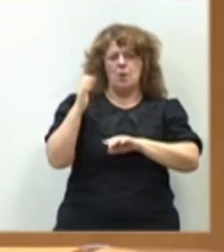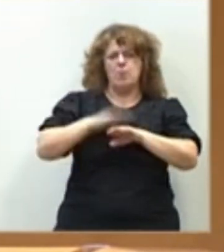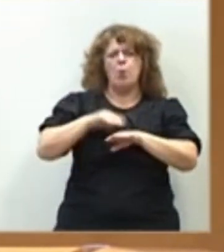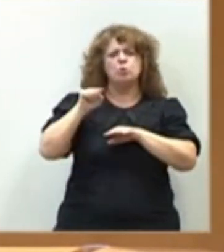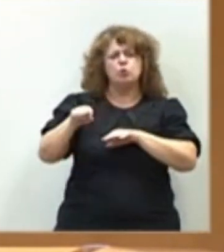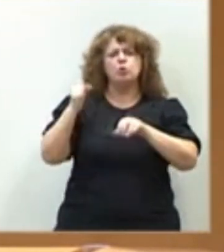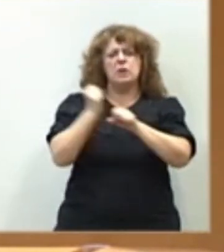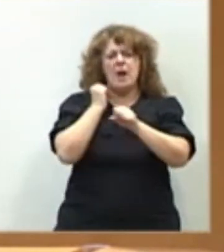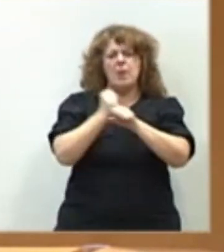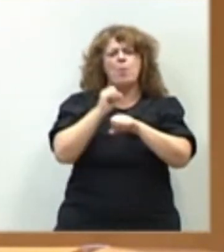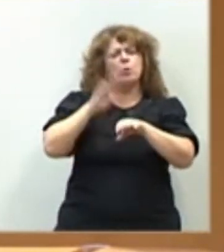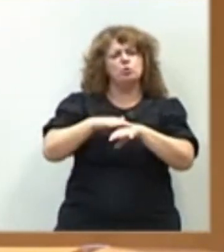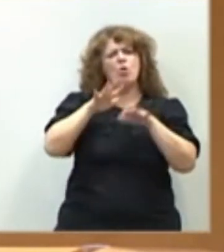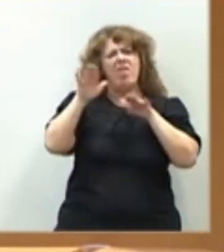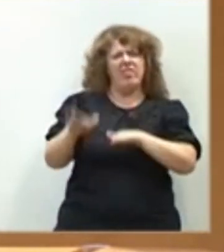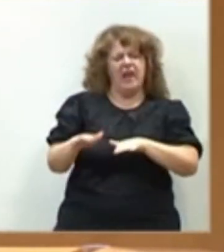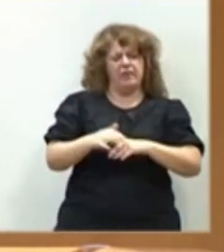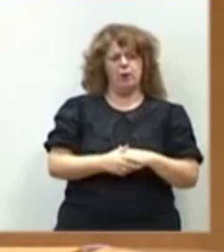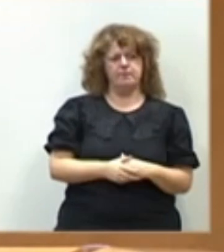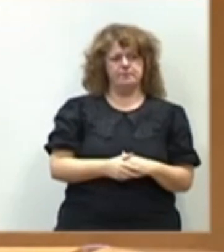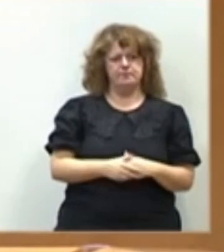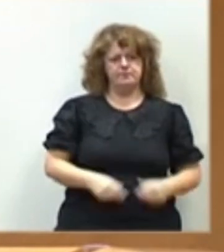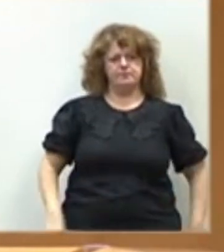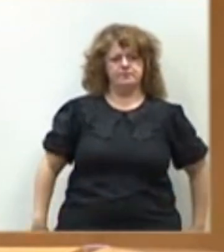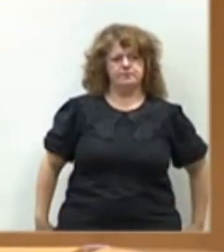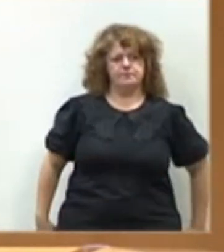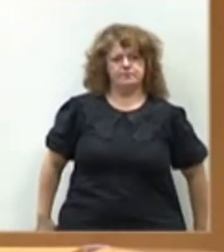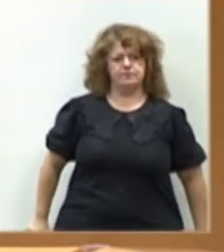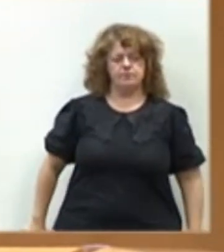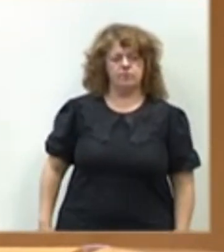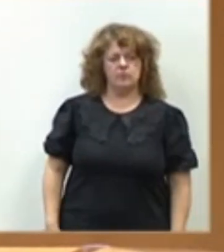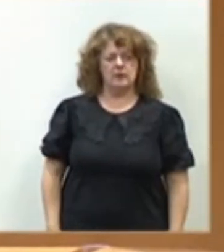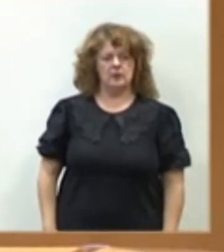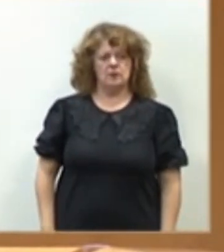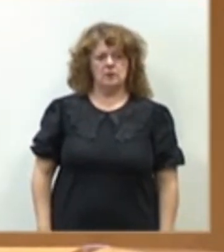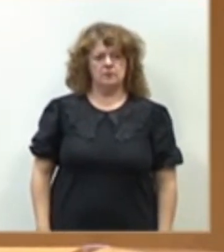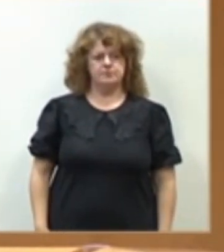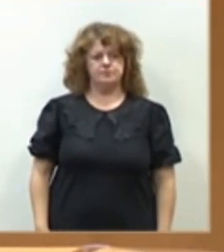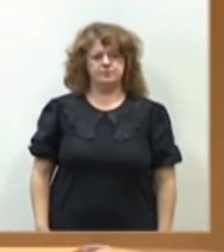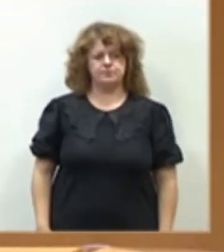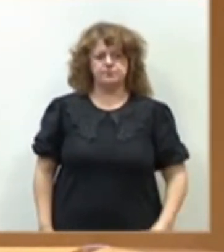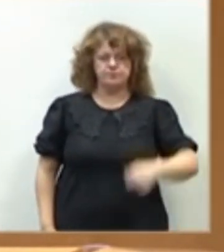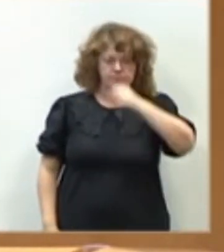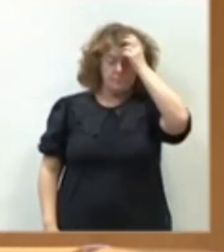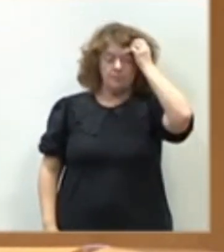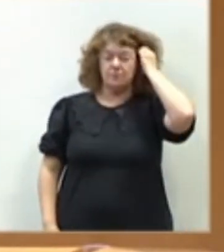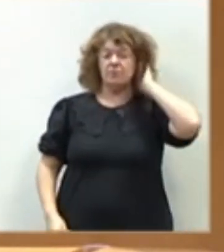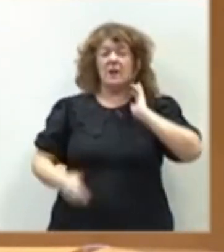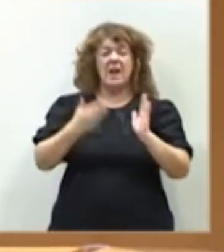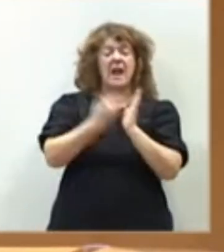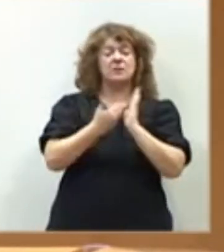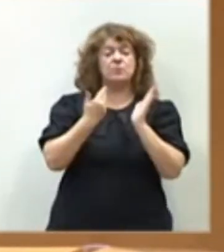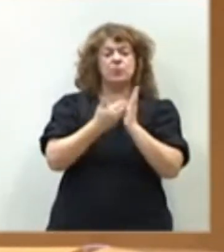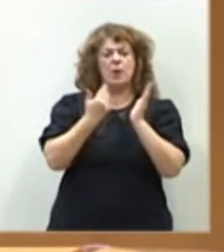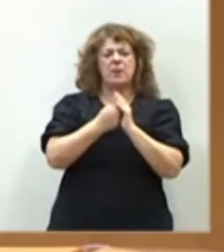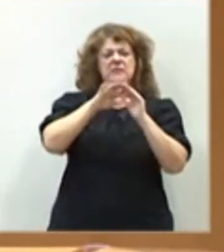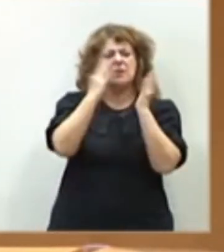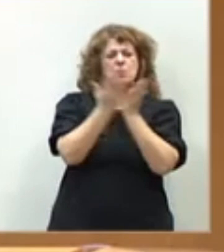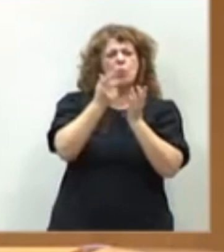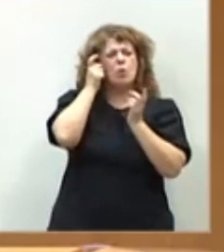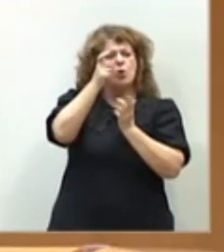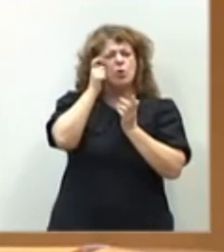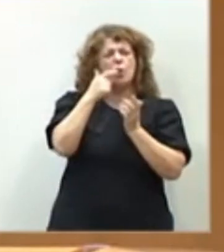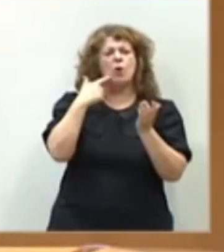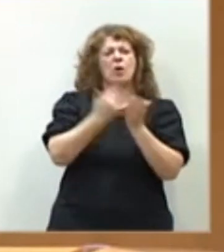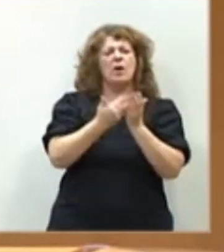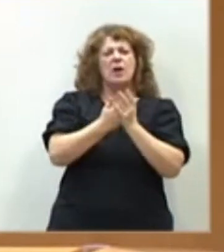trabajo y por su dedicación. La prueba del perjuicio que causa el mundo rural, o una de las pruebas es que se ha referido usted a ella,